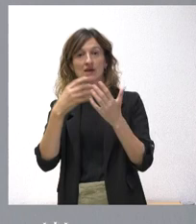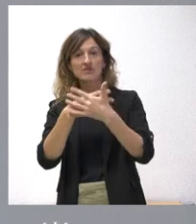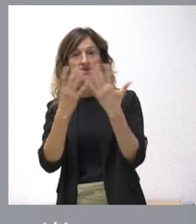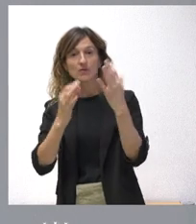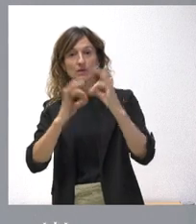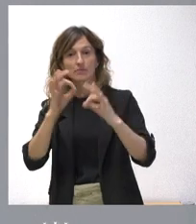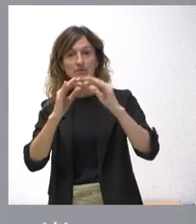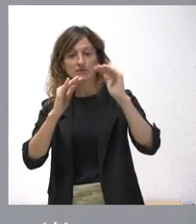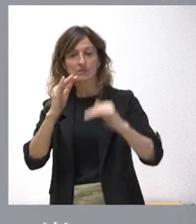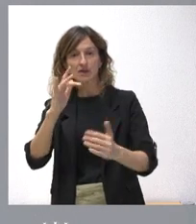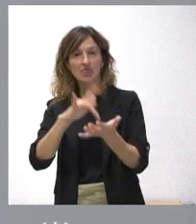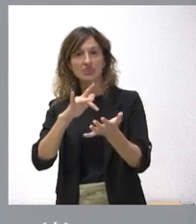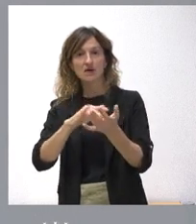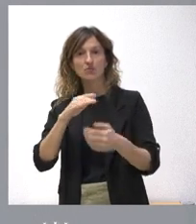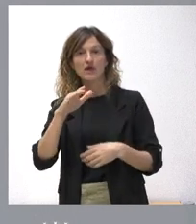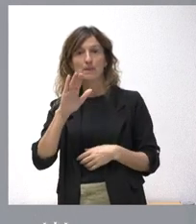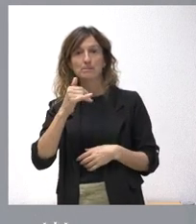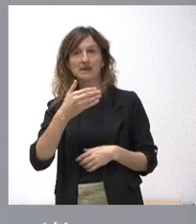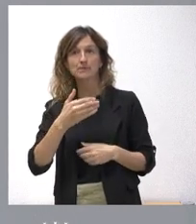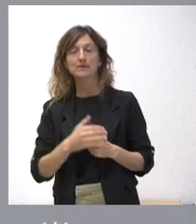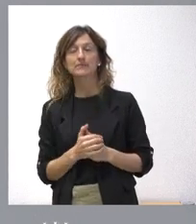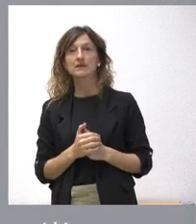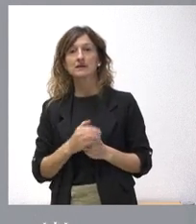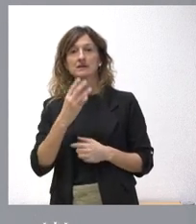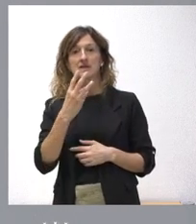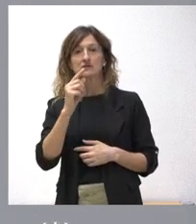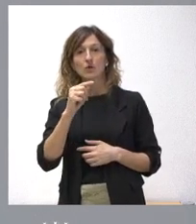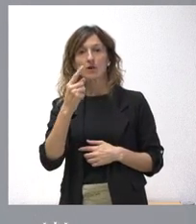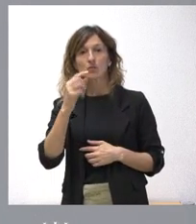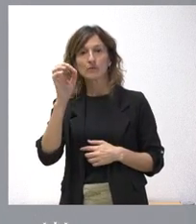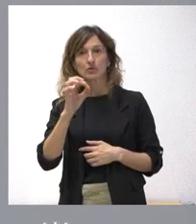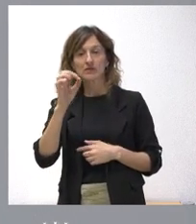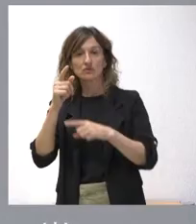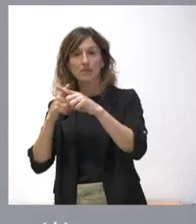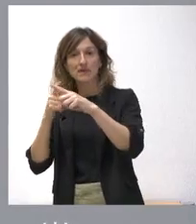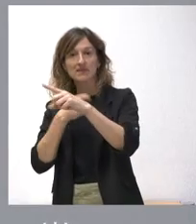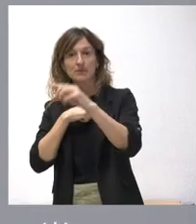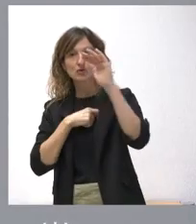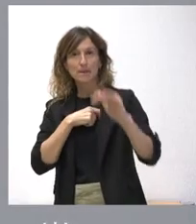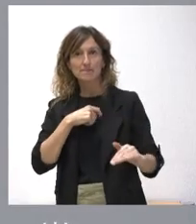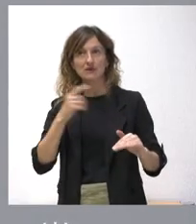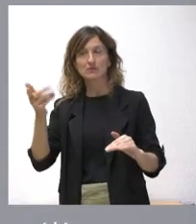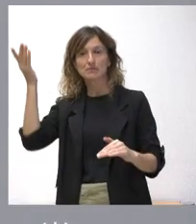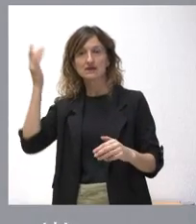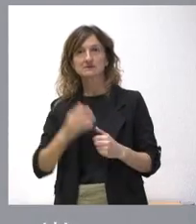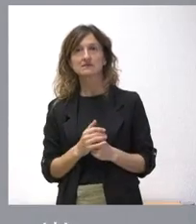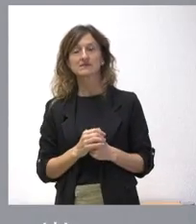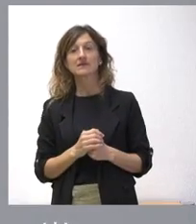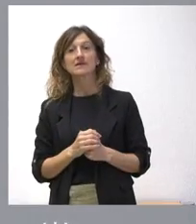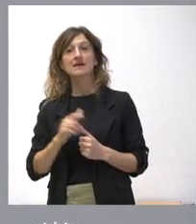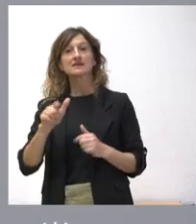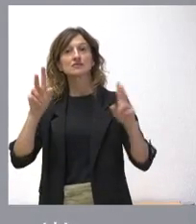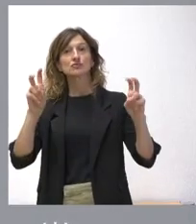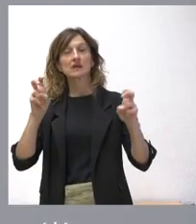% en términos de deuda sobre PIB y, a la vez, es 3,1 punto inferior a la media española. Esto por lo que respecta al escenario macroeconómico,